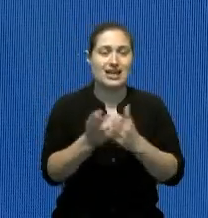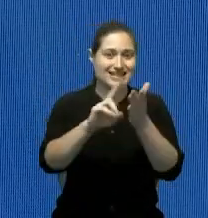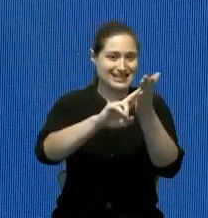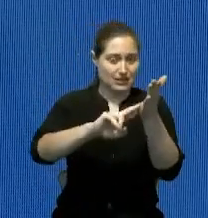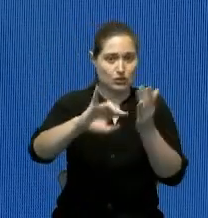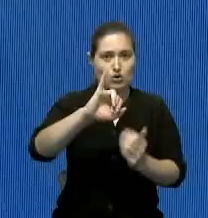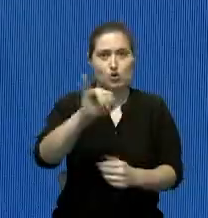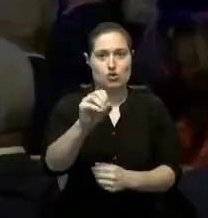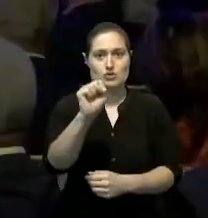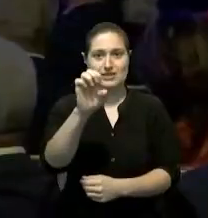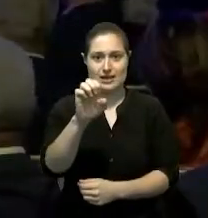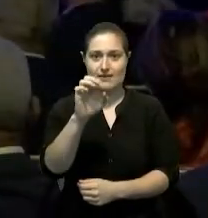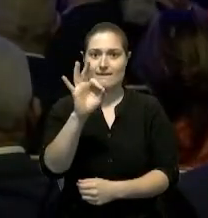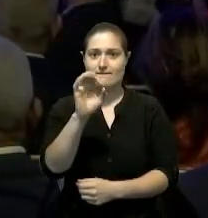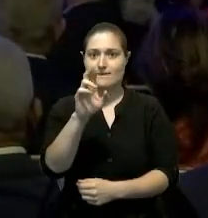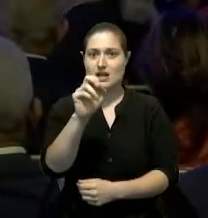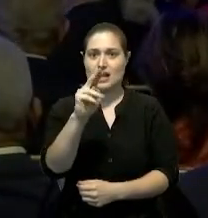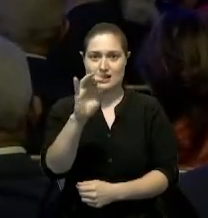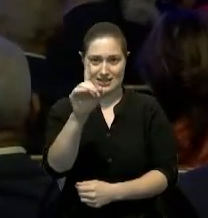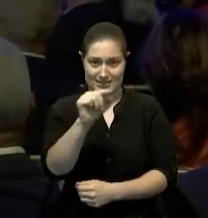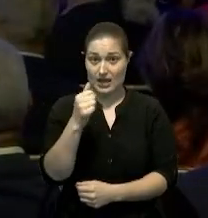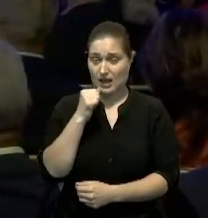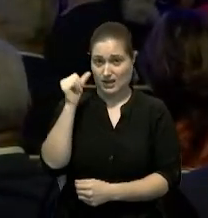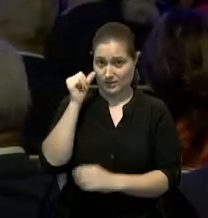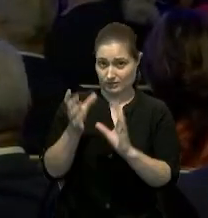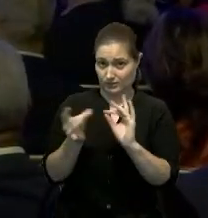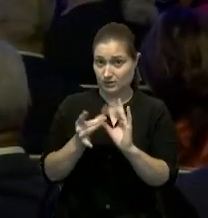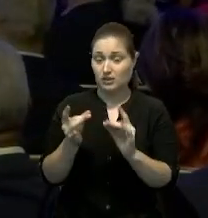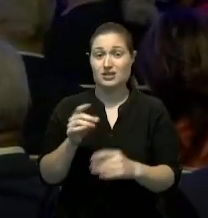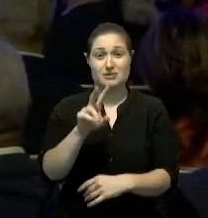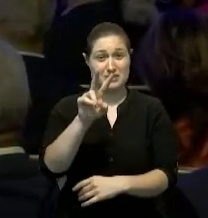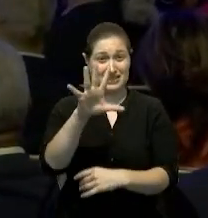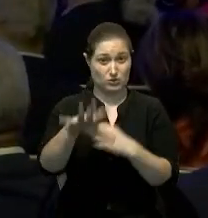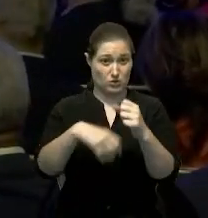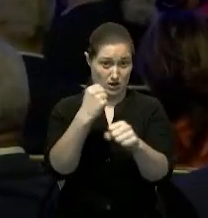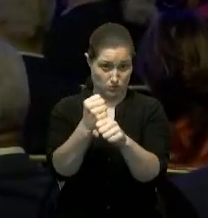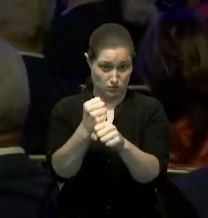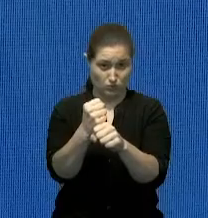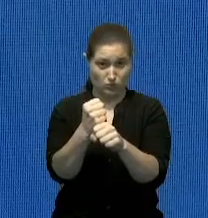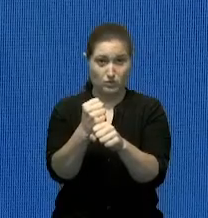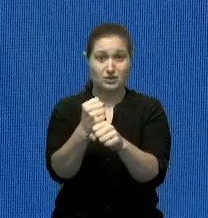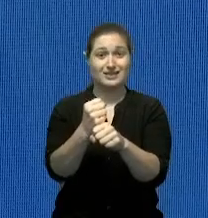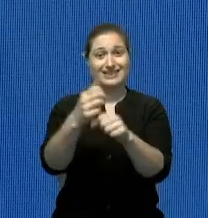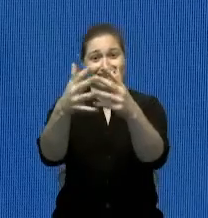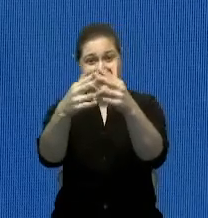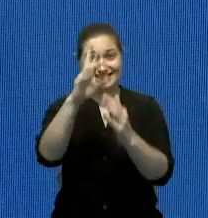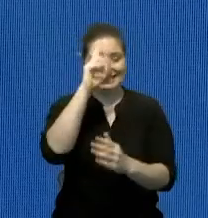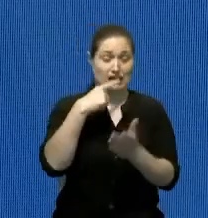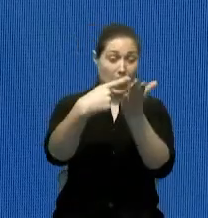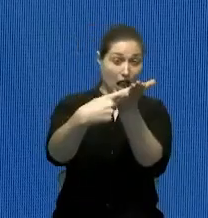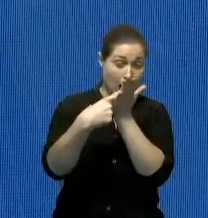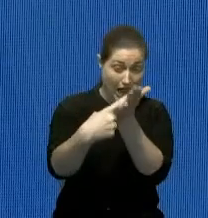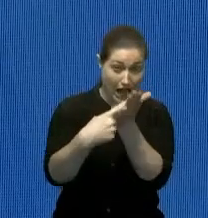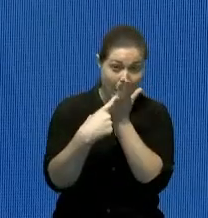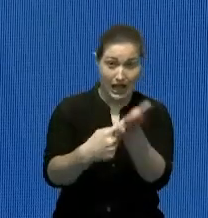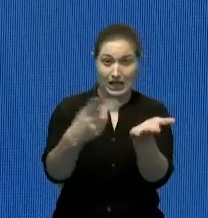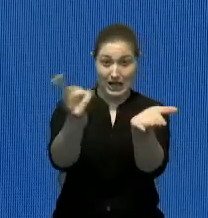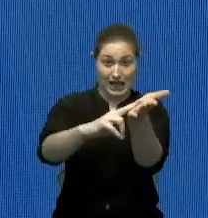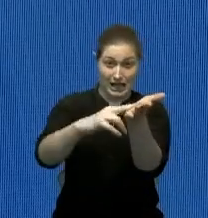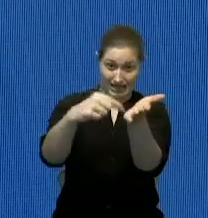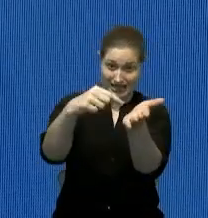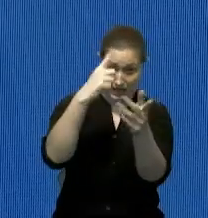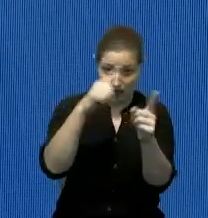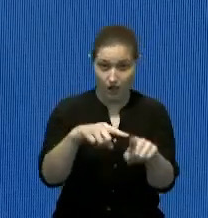subsecretario José Fernández ayer teníamos 25 años Estados Unidos y República Dominicana discutiendo este acuerdo lo pusimos lo pudimos firmar